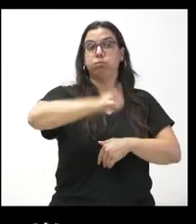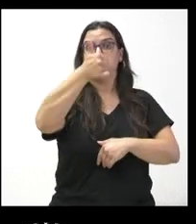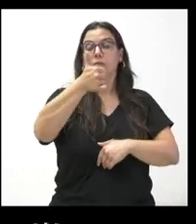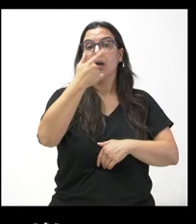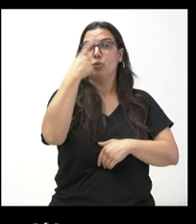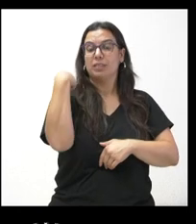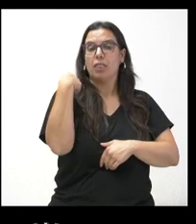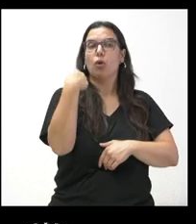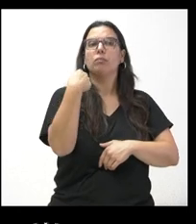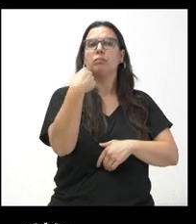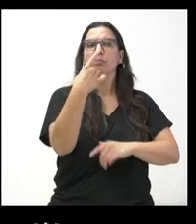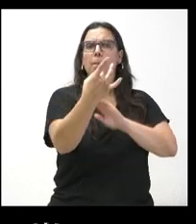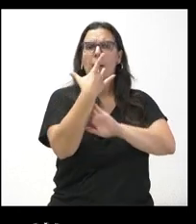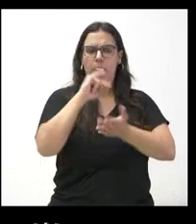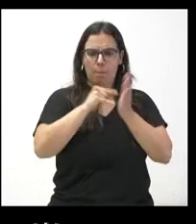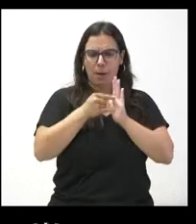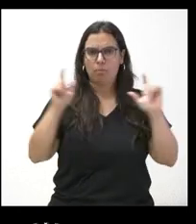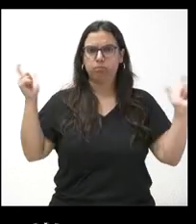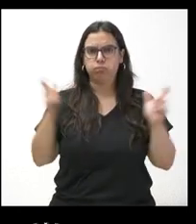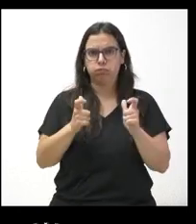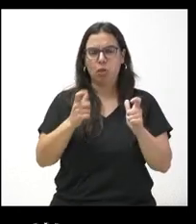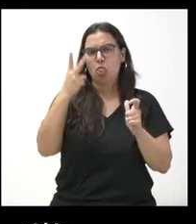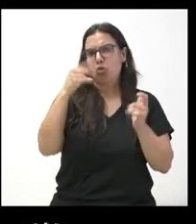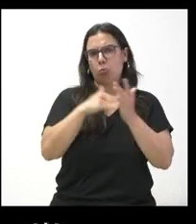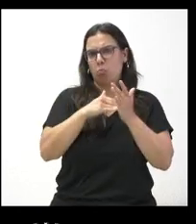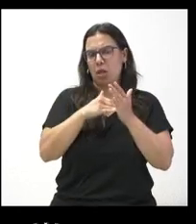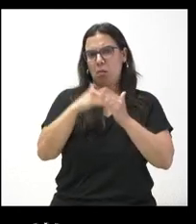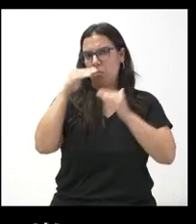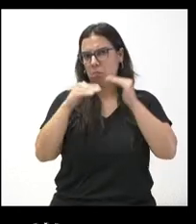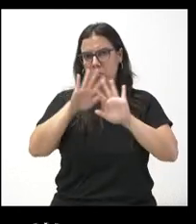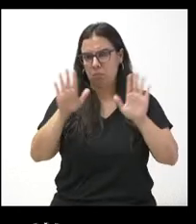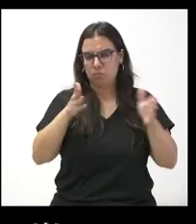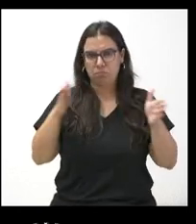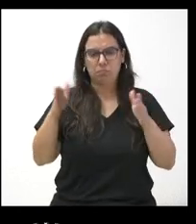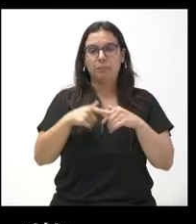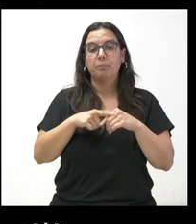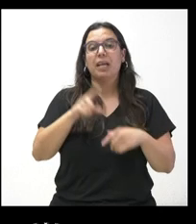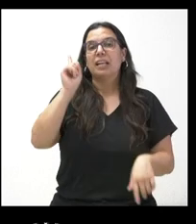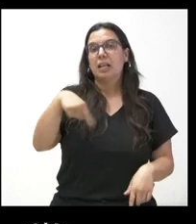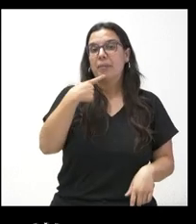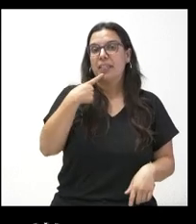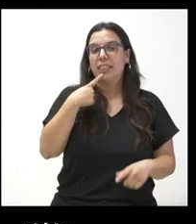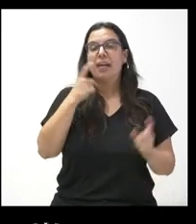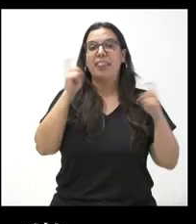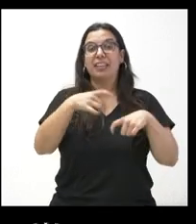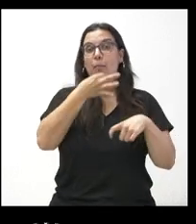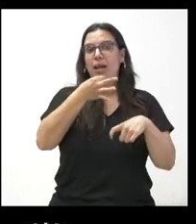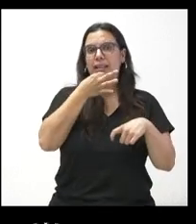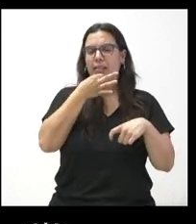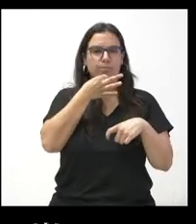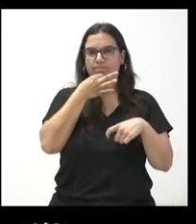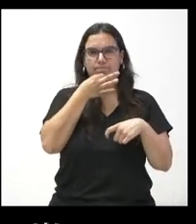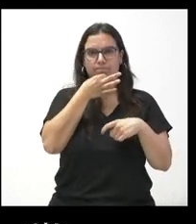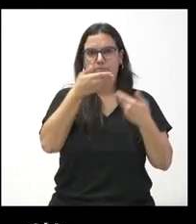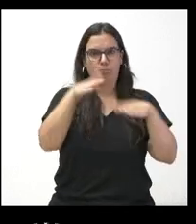aparece una reducción de esos metros a algo más de 2.000. Además, alegaron que desaparecerán las consultas de tarde, así como los